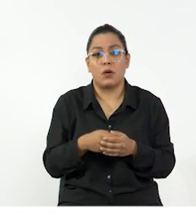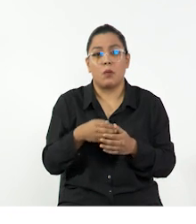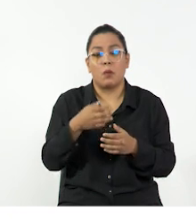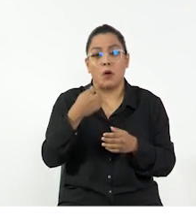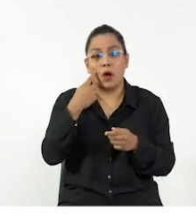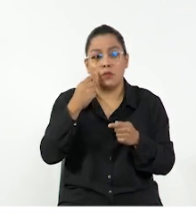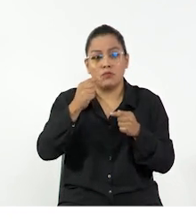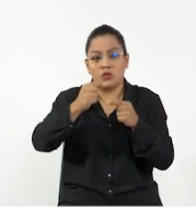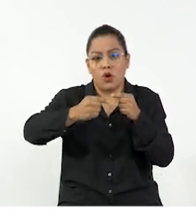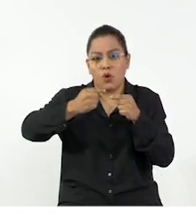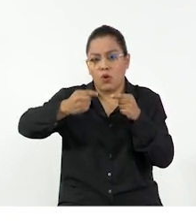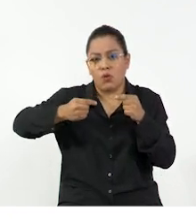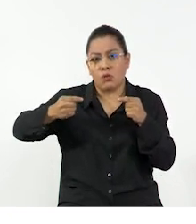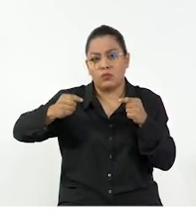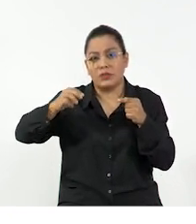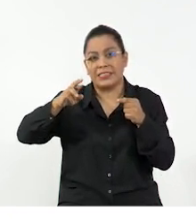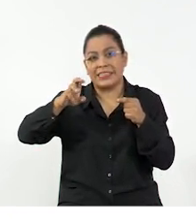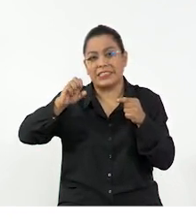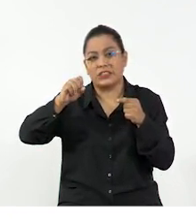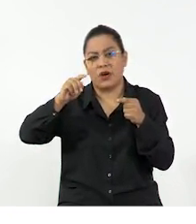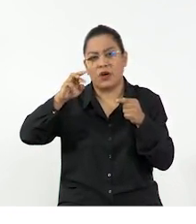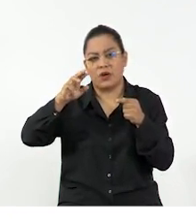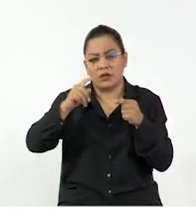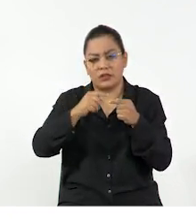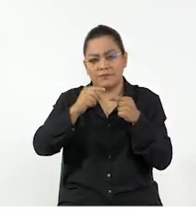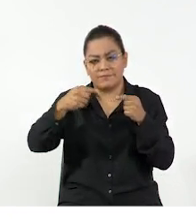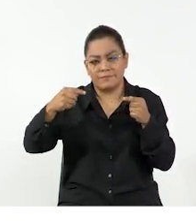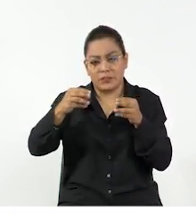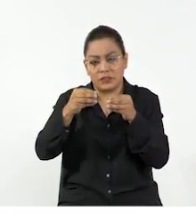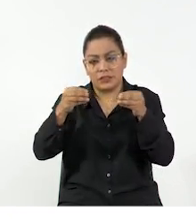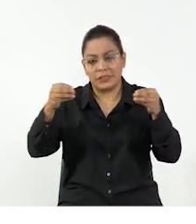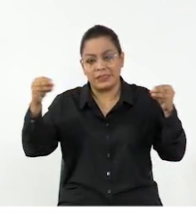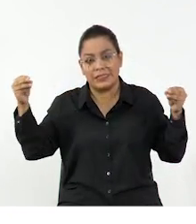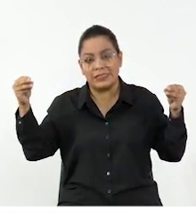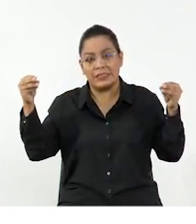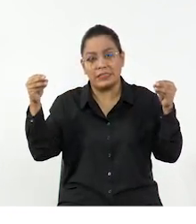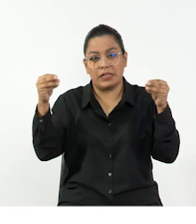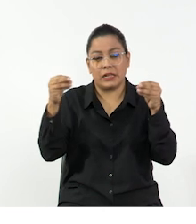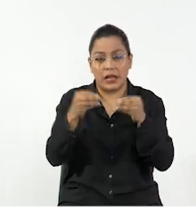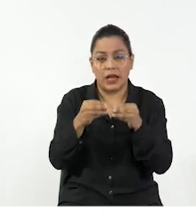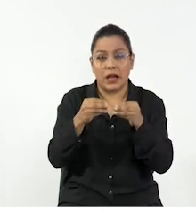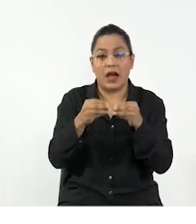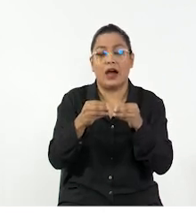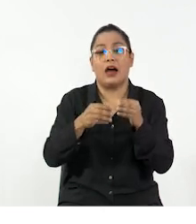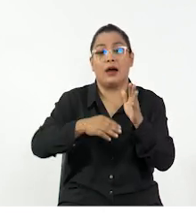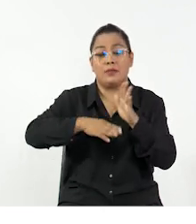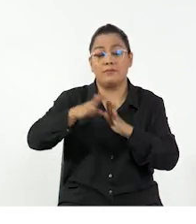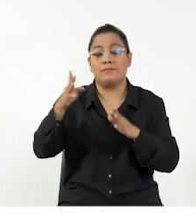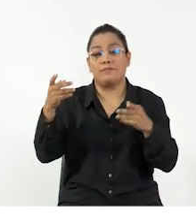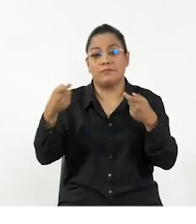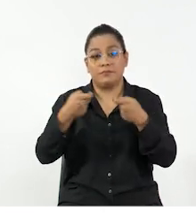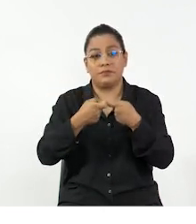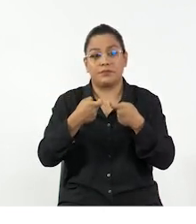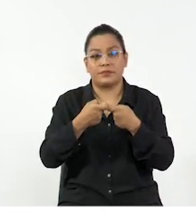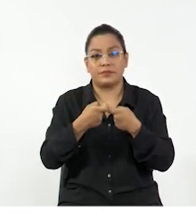cuerpo, en este caso podría ser un resorte, mientras más lo estiramos o lo comprimimos, ganamos energía potencial.